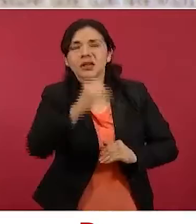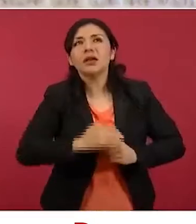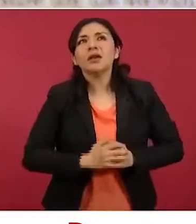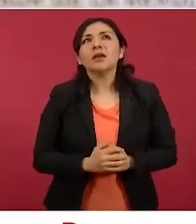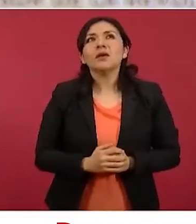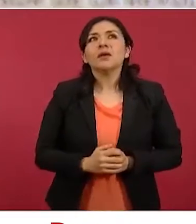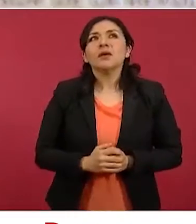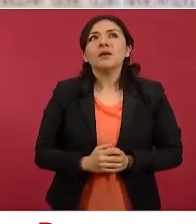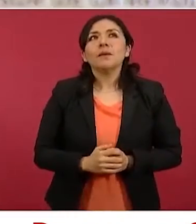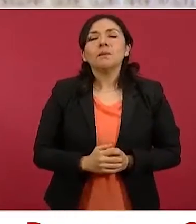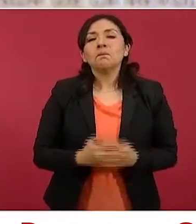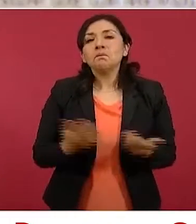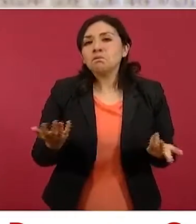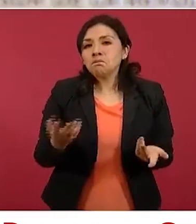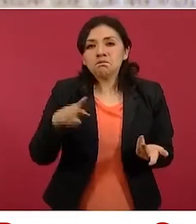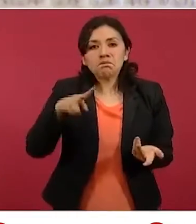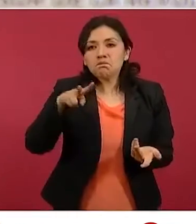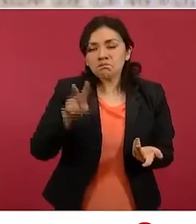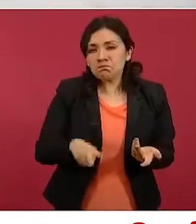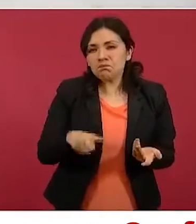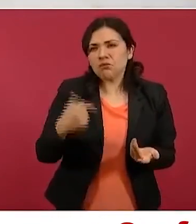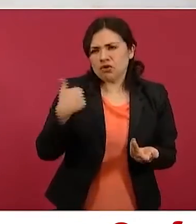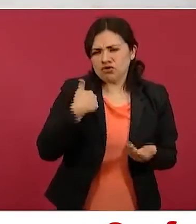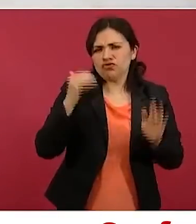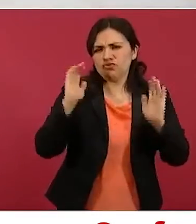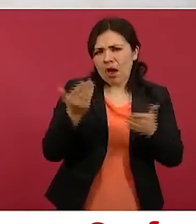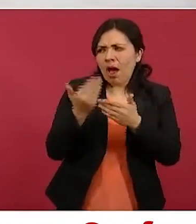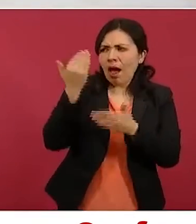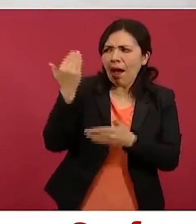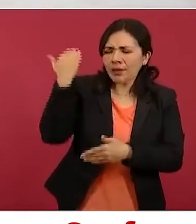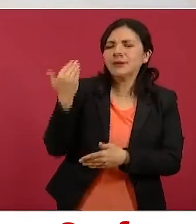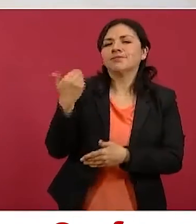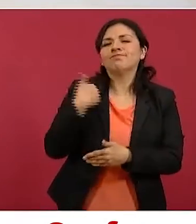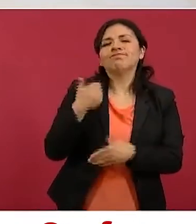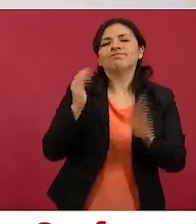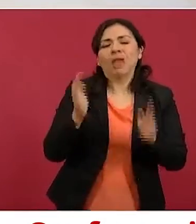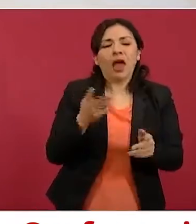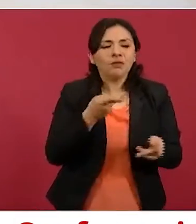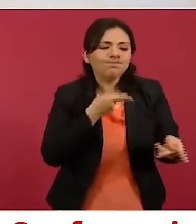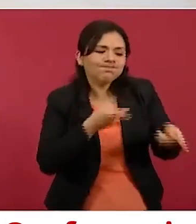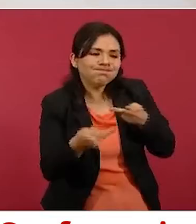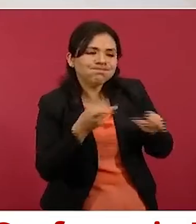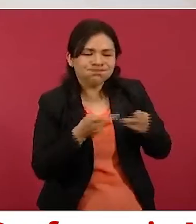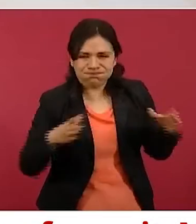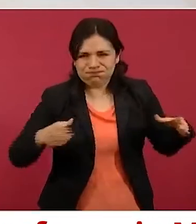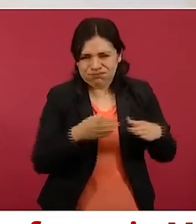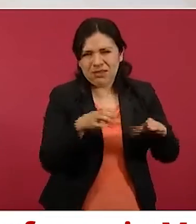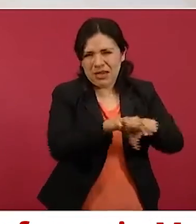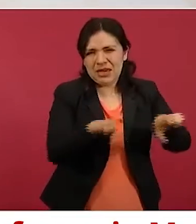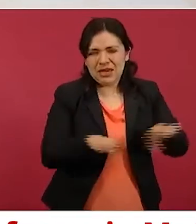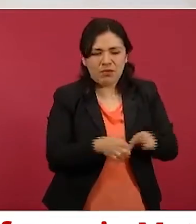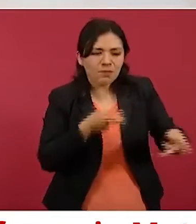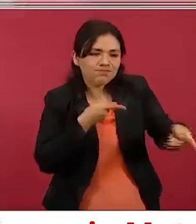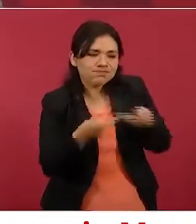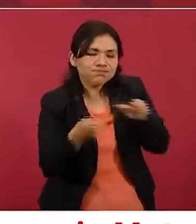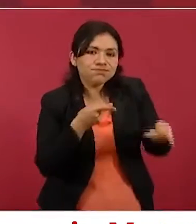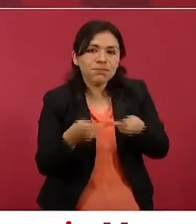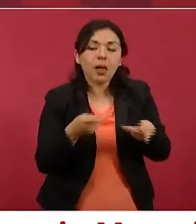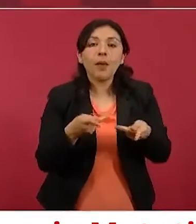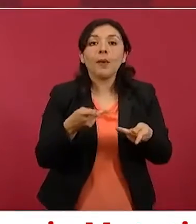nosotros desde hace algún tiempo preparados para que,